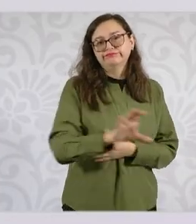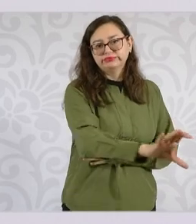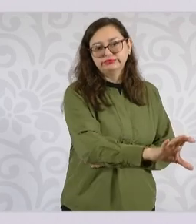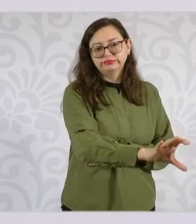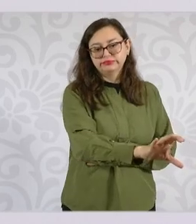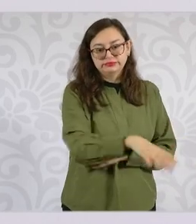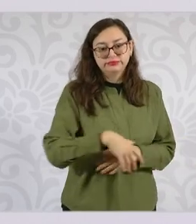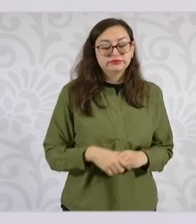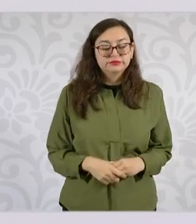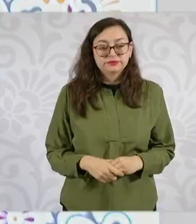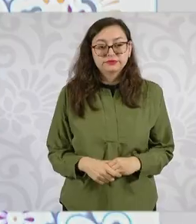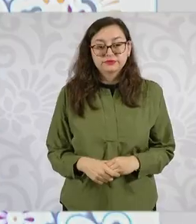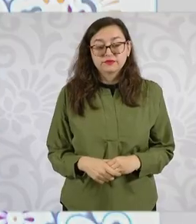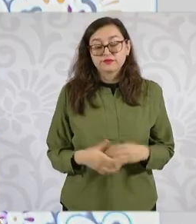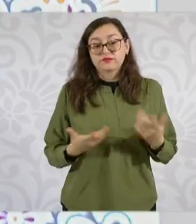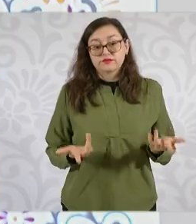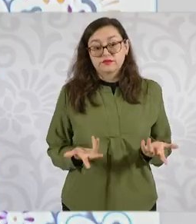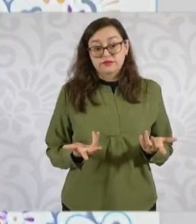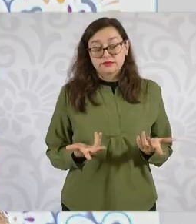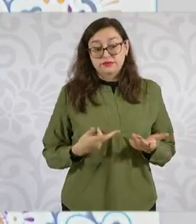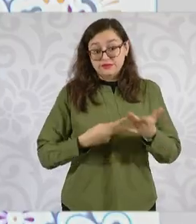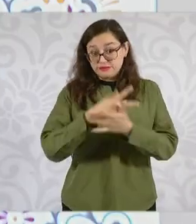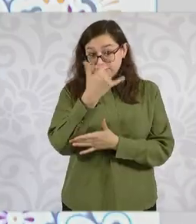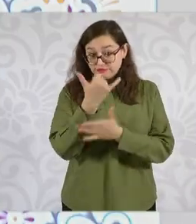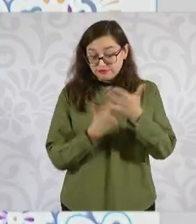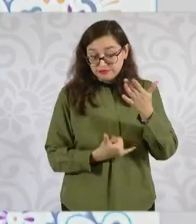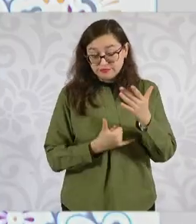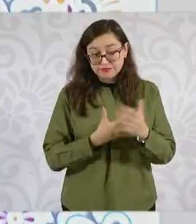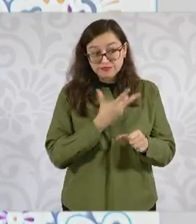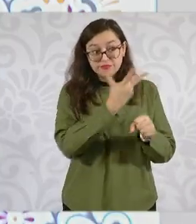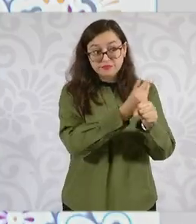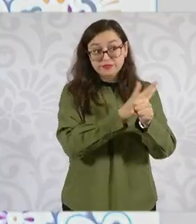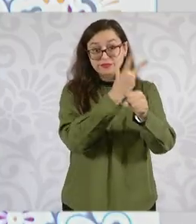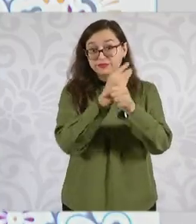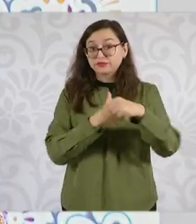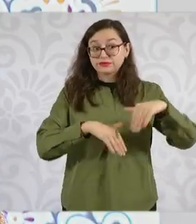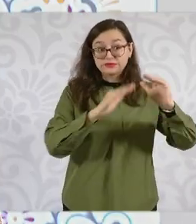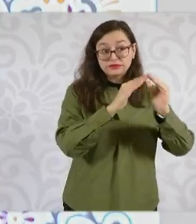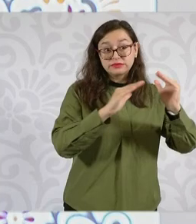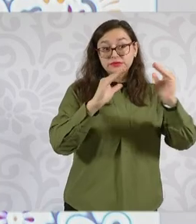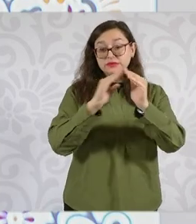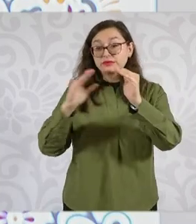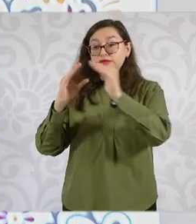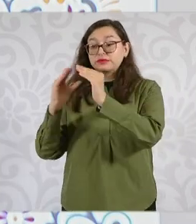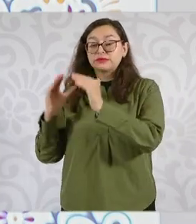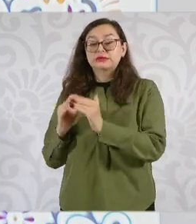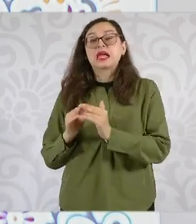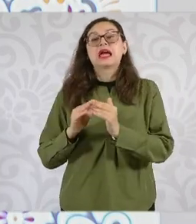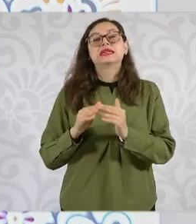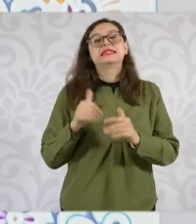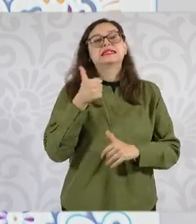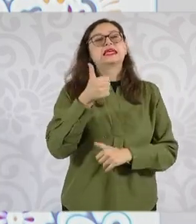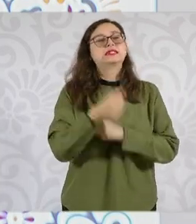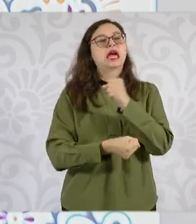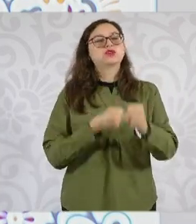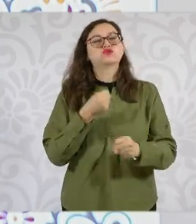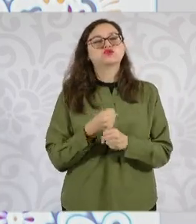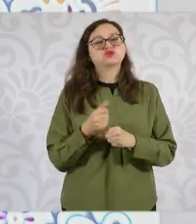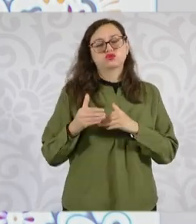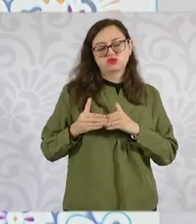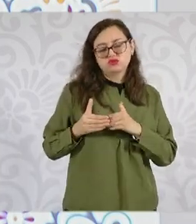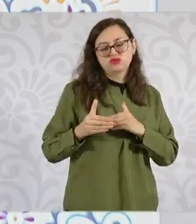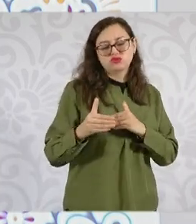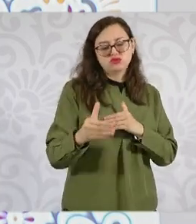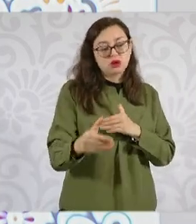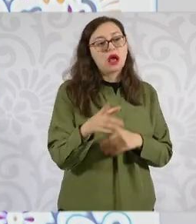Es un proyecto de seis años en donde cada año estos habitantes puedan ver